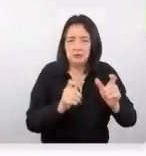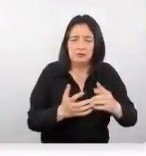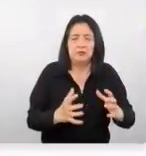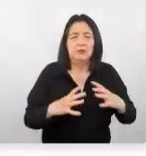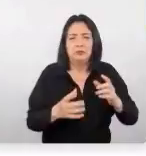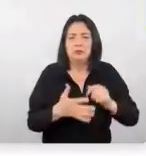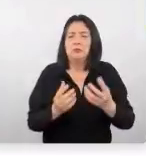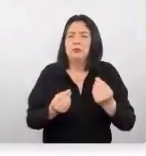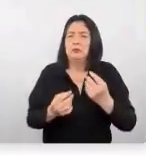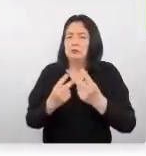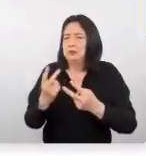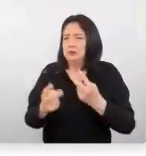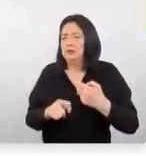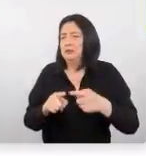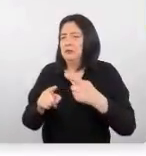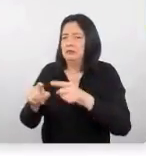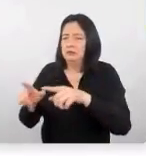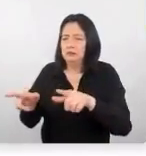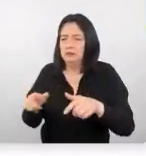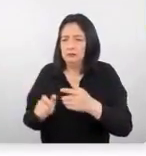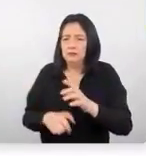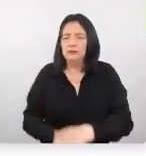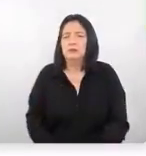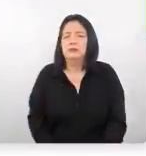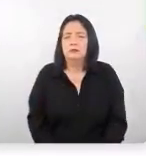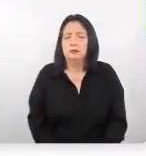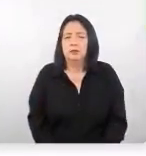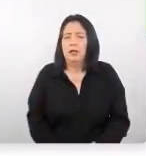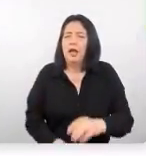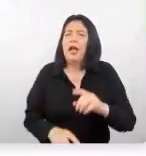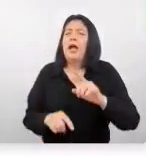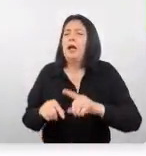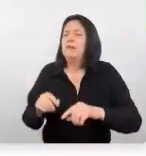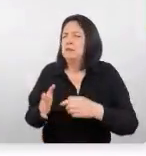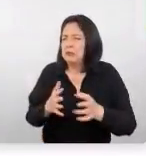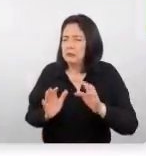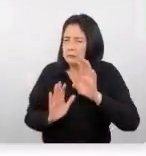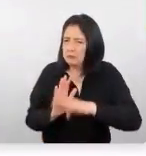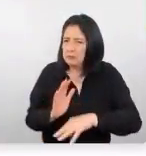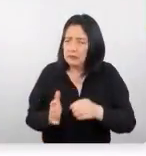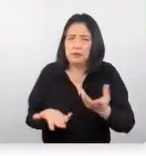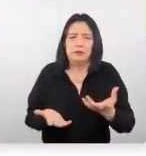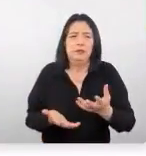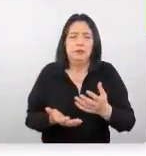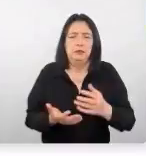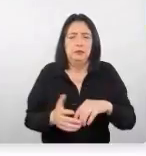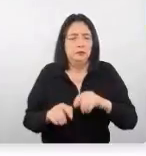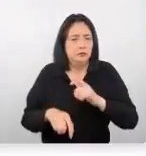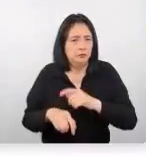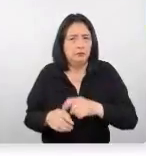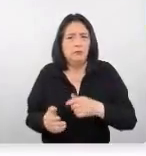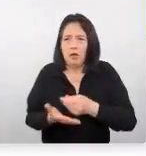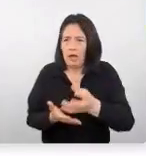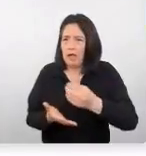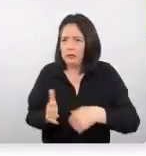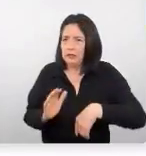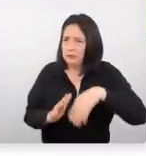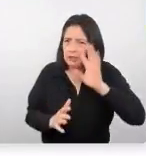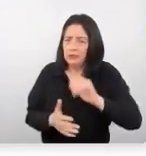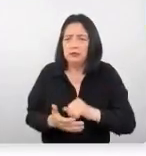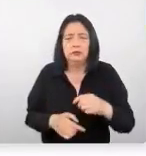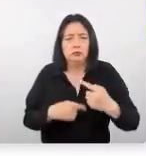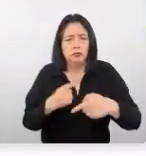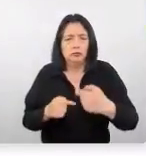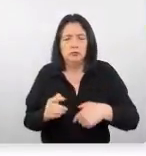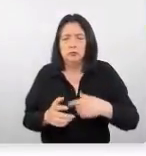visitan diferentes destinos de la región a pesar de quedarse menos gasta más entonces su gasto diario es mayor es un